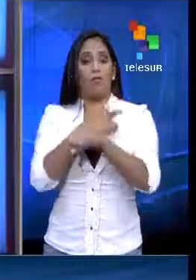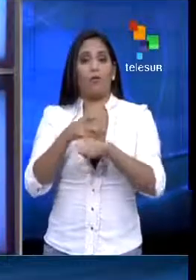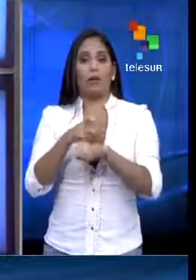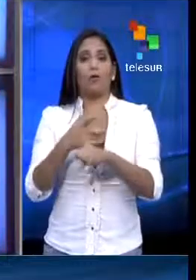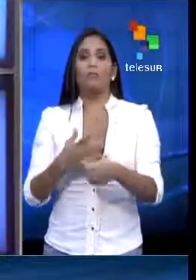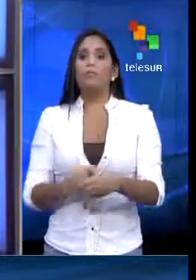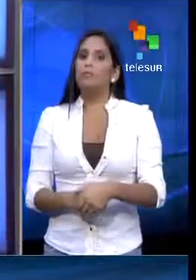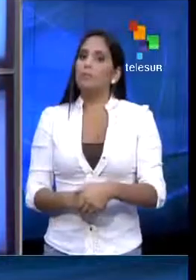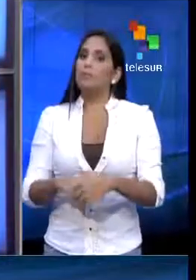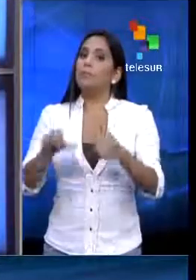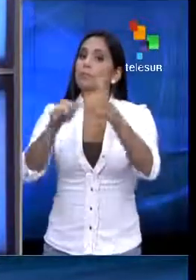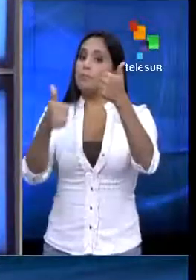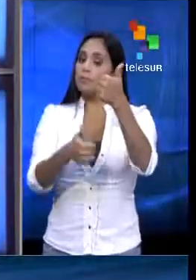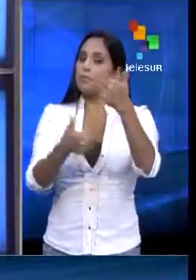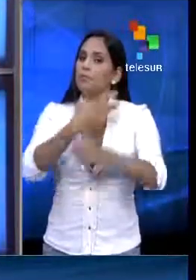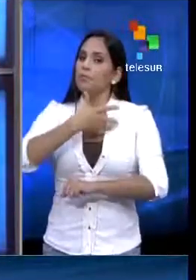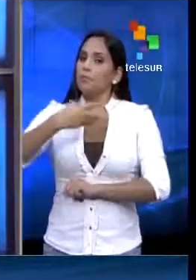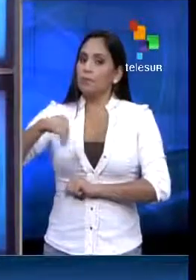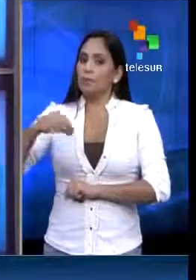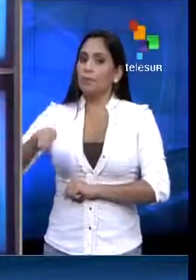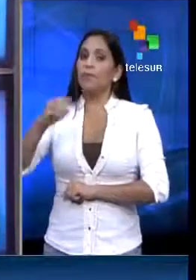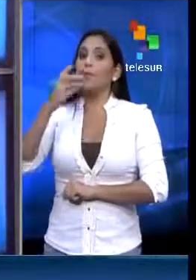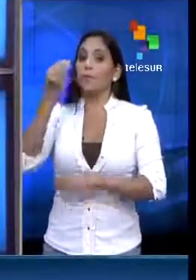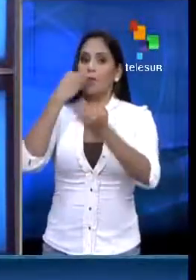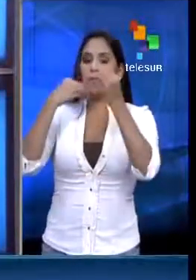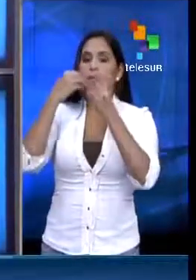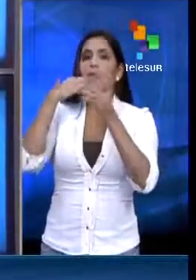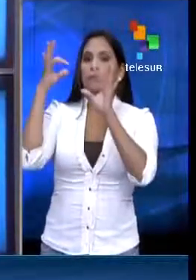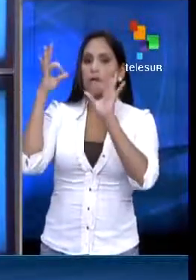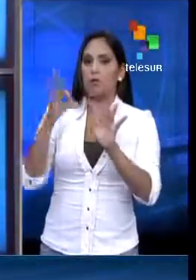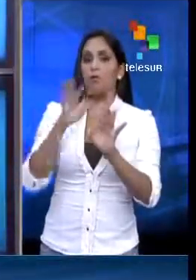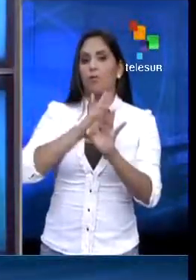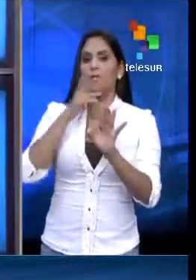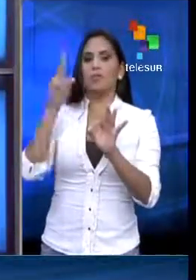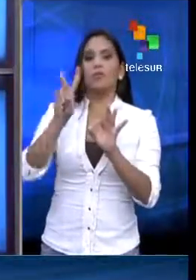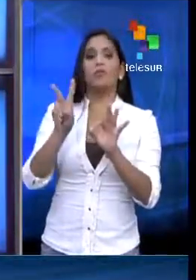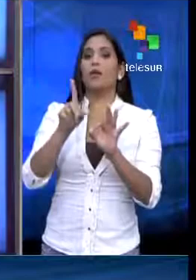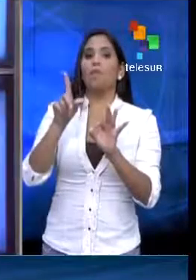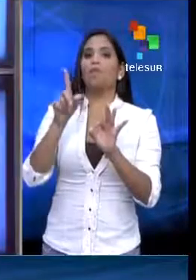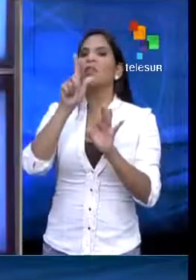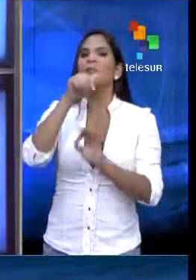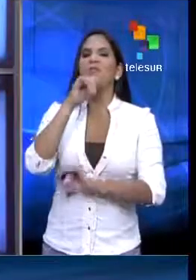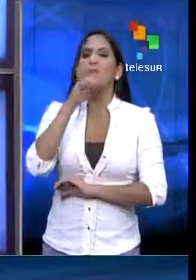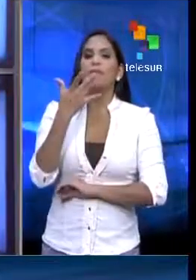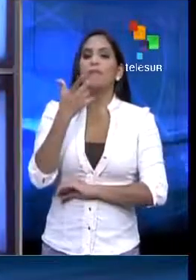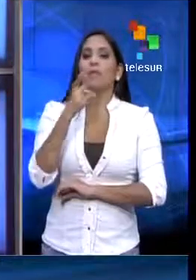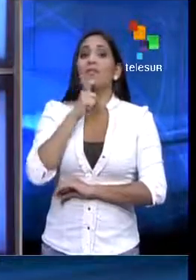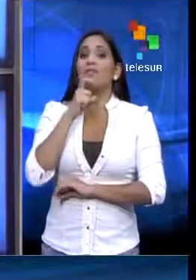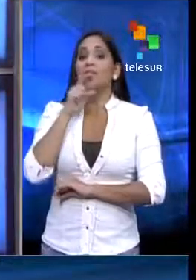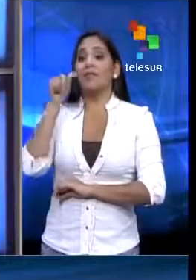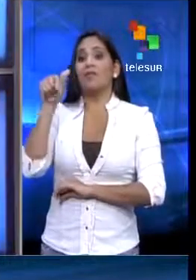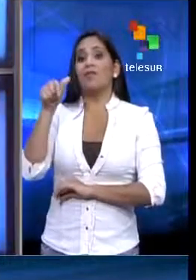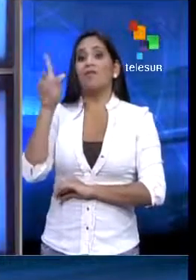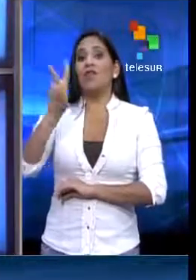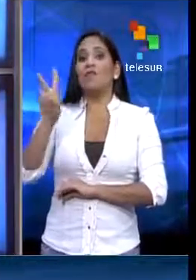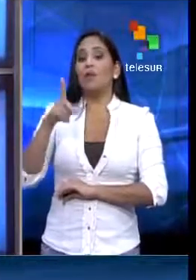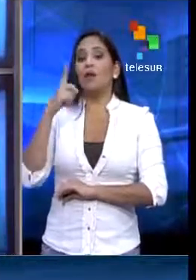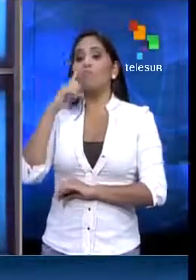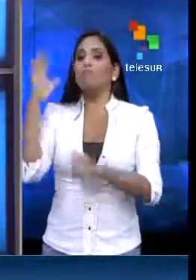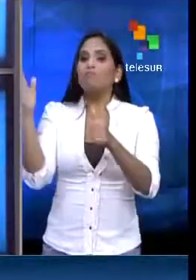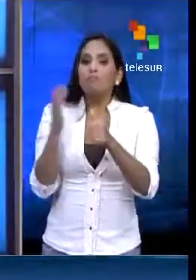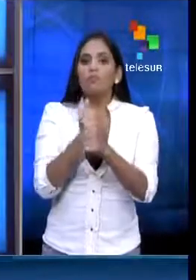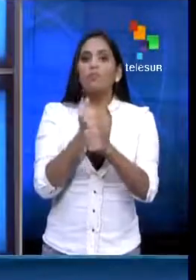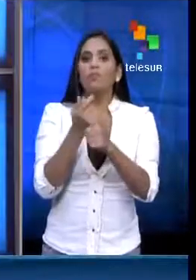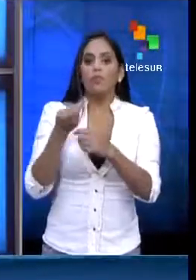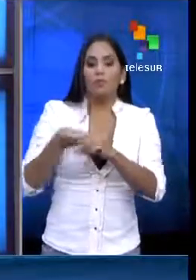El vicepresidente de Seguridad y Soberanía Alimentaria de Venezuela, Carlos Osorio, señaló además que las dificultades que hay en su país para conseguir algunos productos